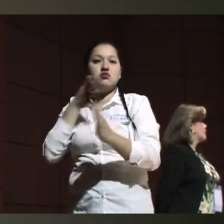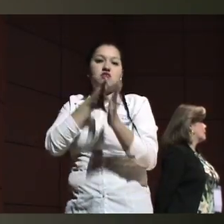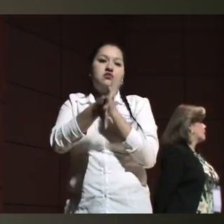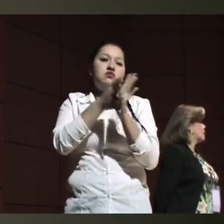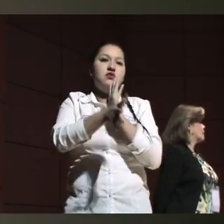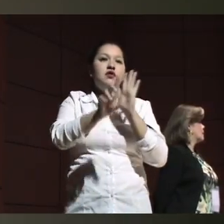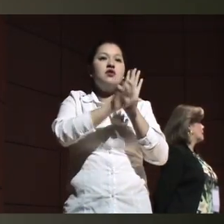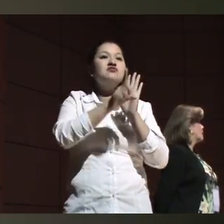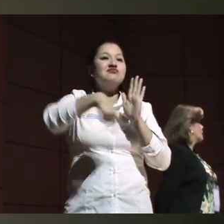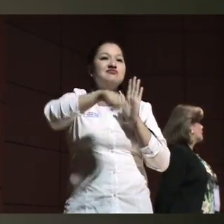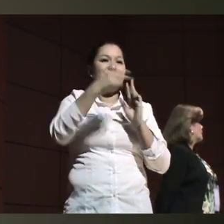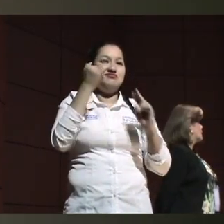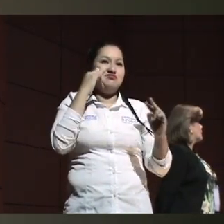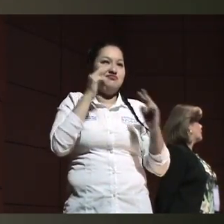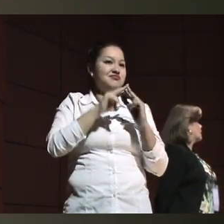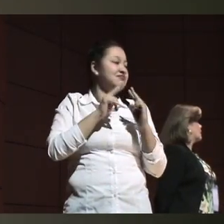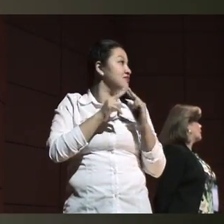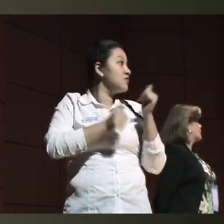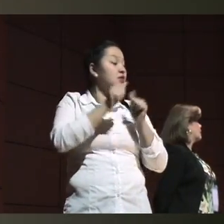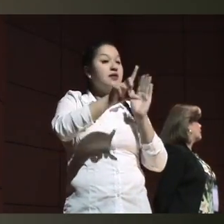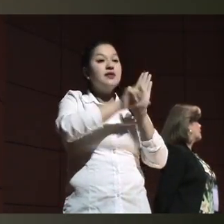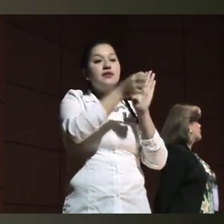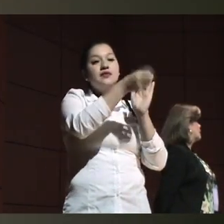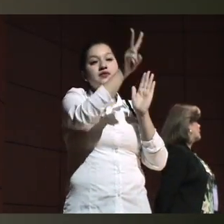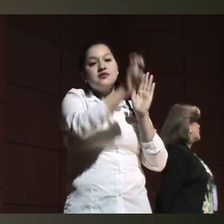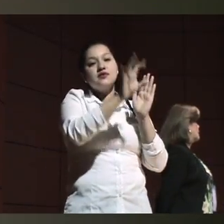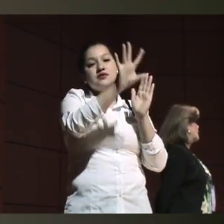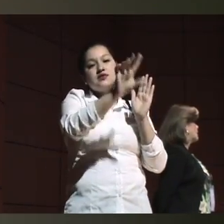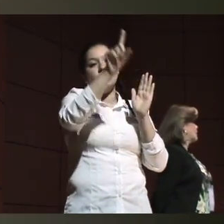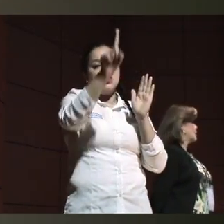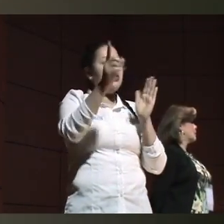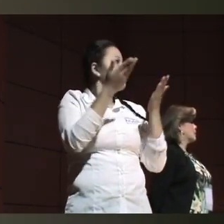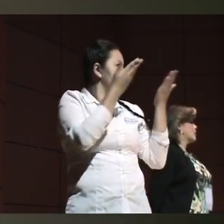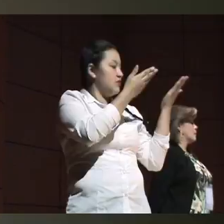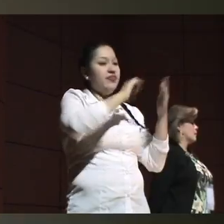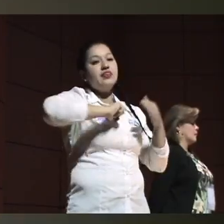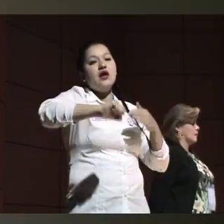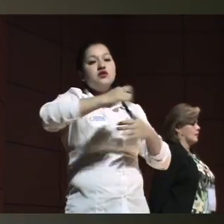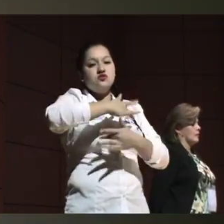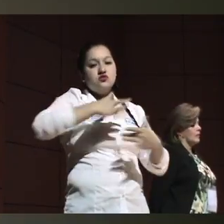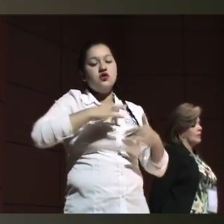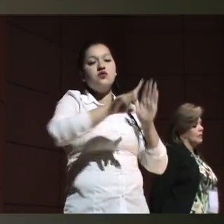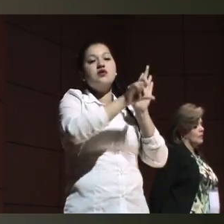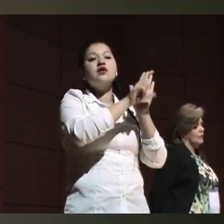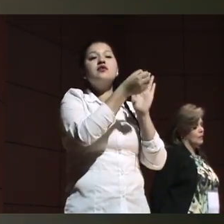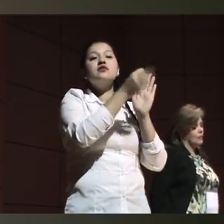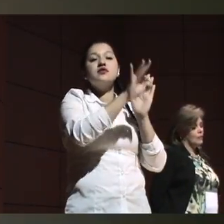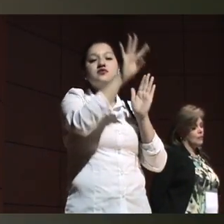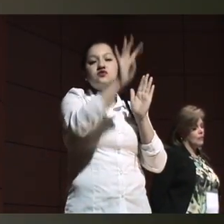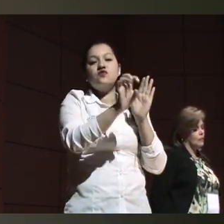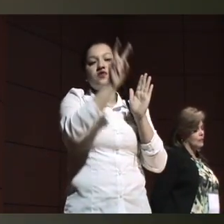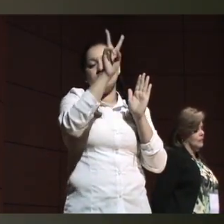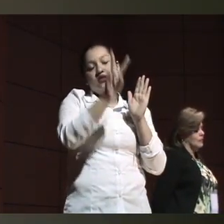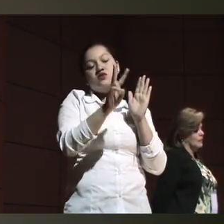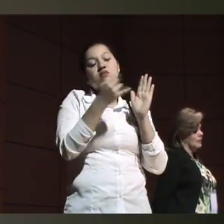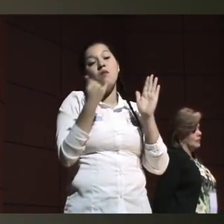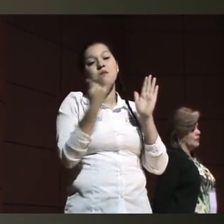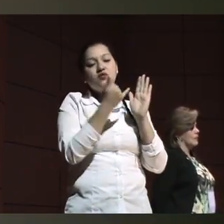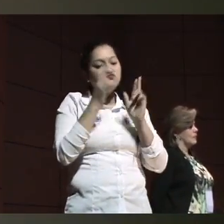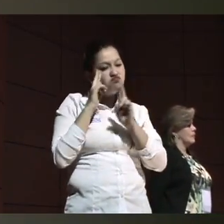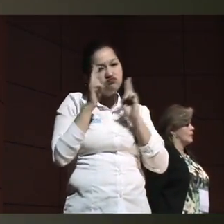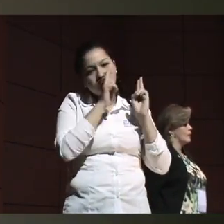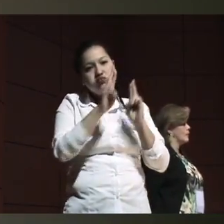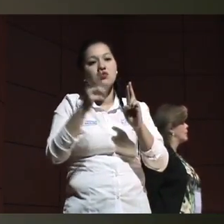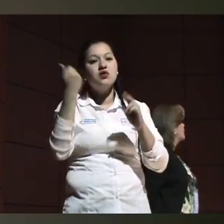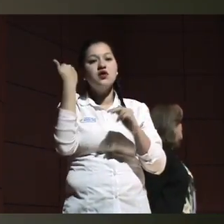auditorio pues ustedes las conocen muy bien, que es la ley 1751, donde está el derecho a salud, la ley 1392, donde se reconoce